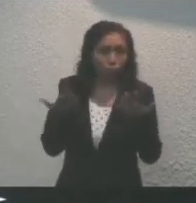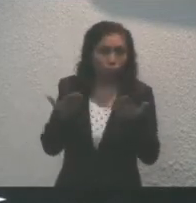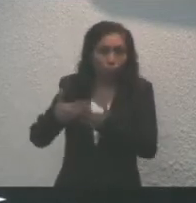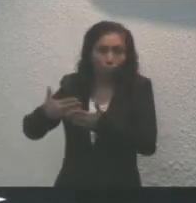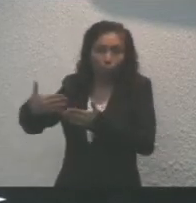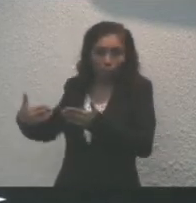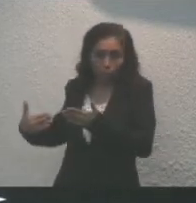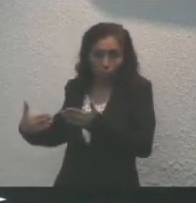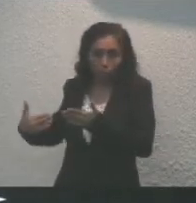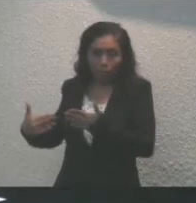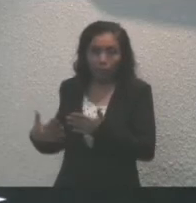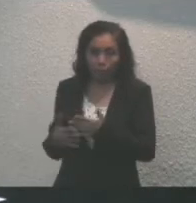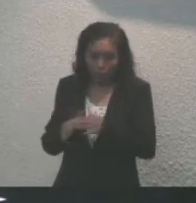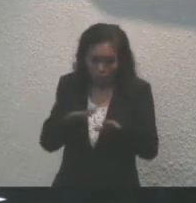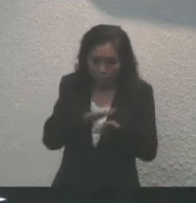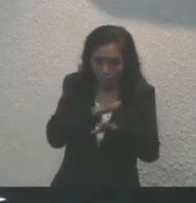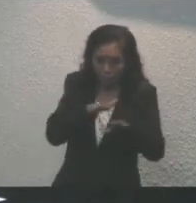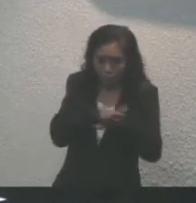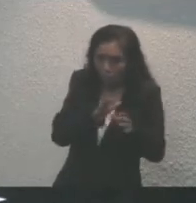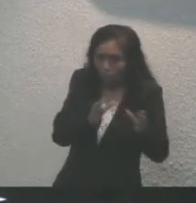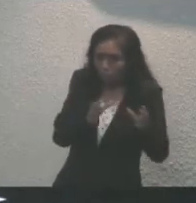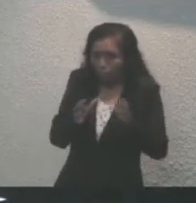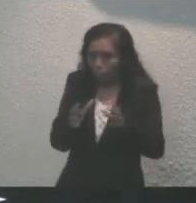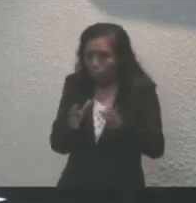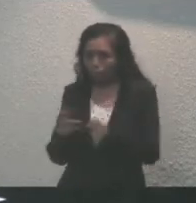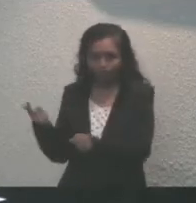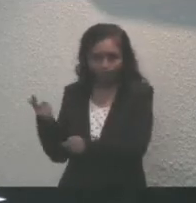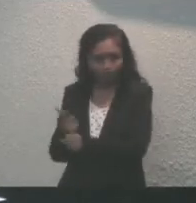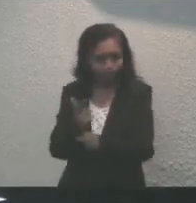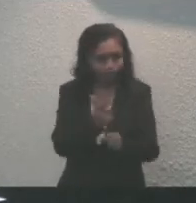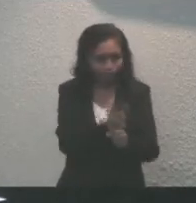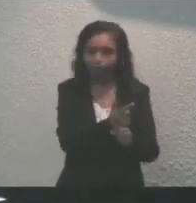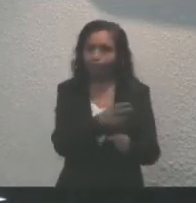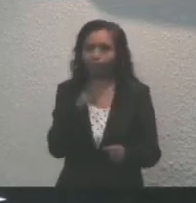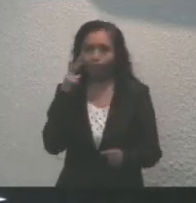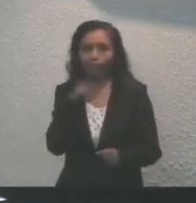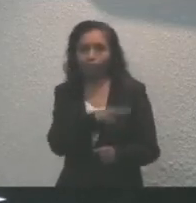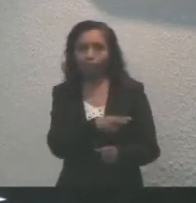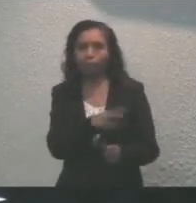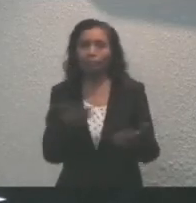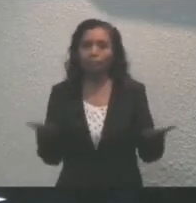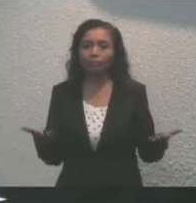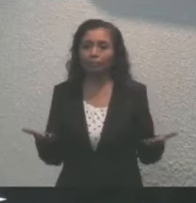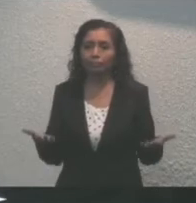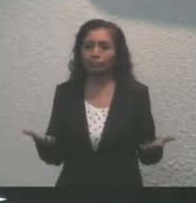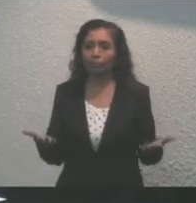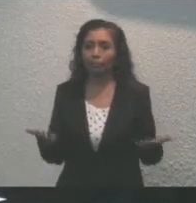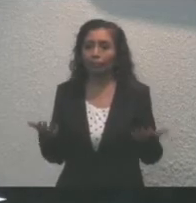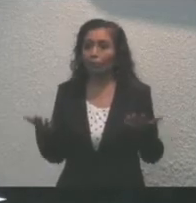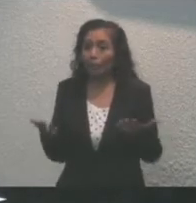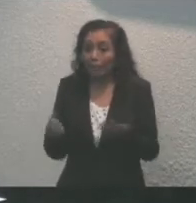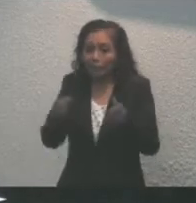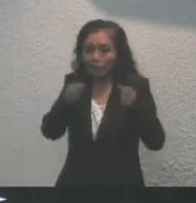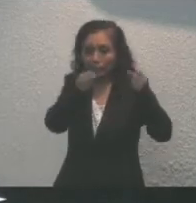antes desde la etapa de transición, detectamos con claridad que en materia de